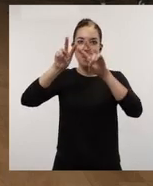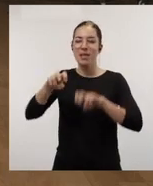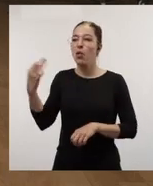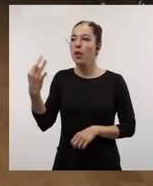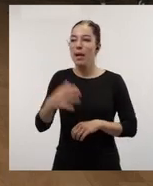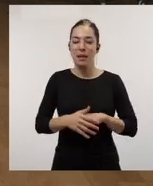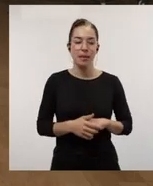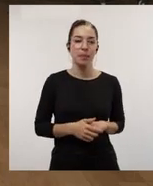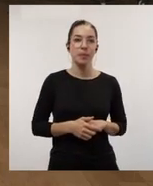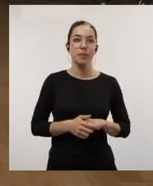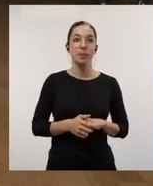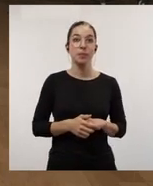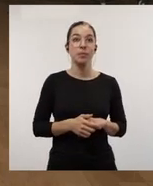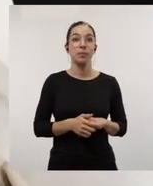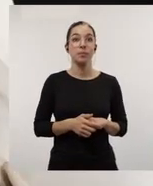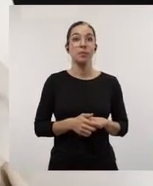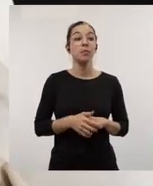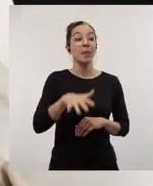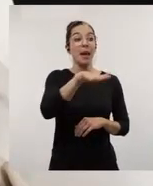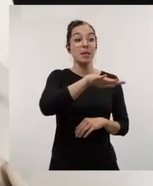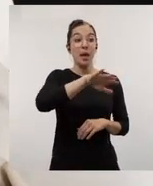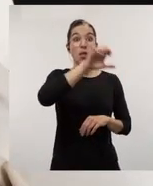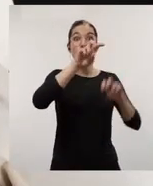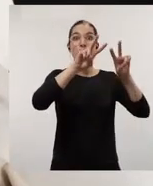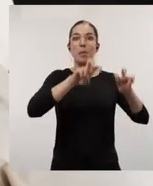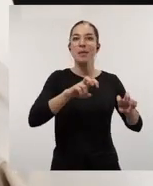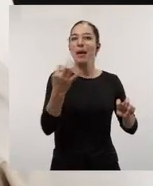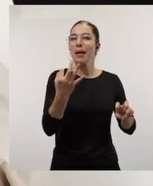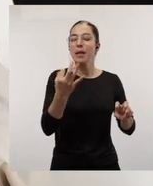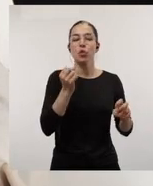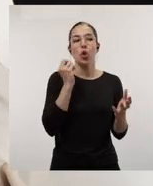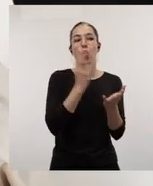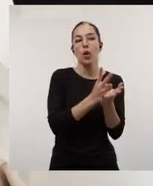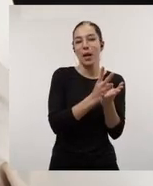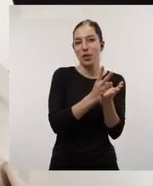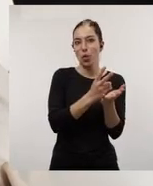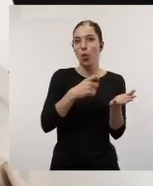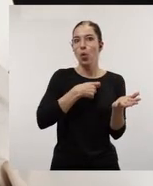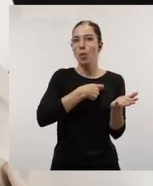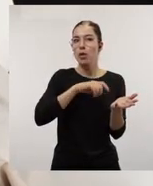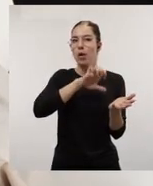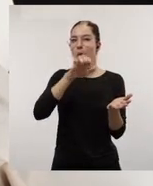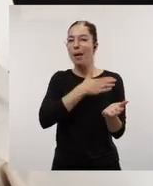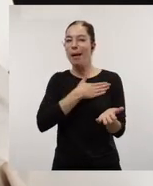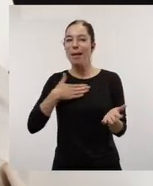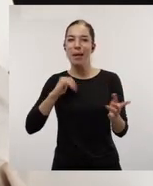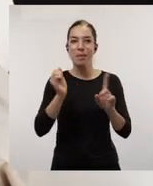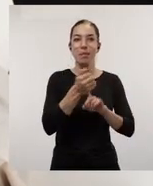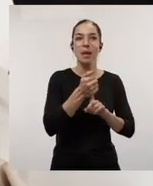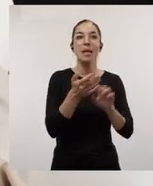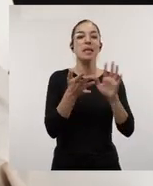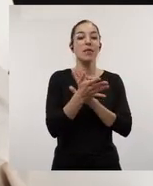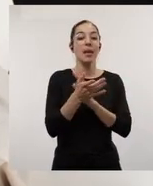Area Visitación. El Espacio Europeo de Investigación es un reto que la Comisión Europea se ha puesto y es